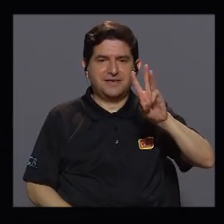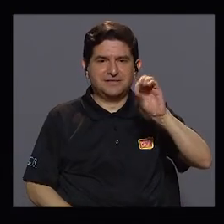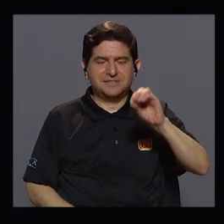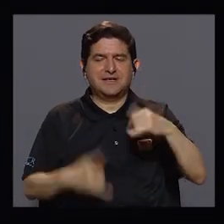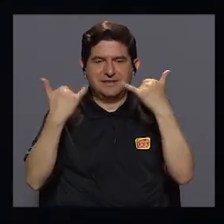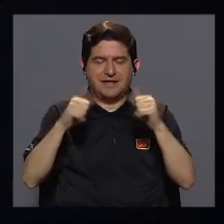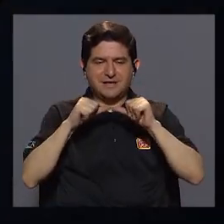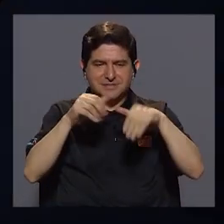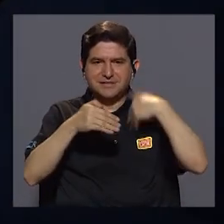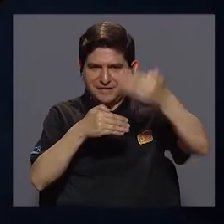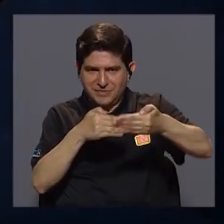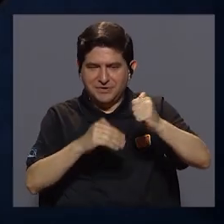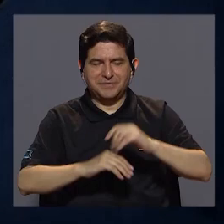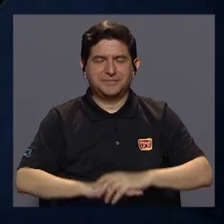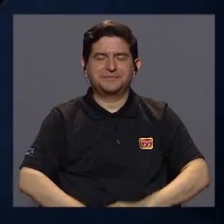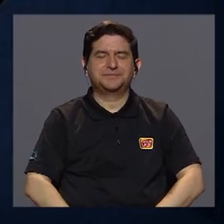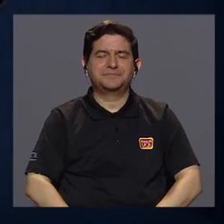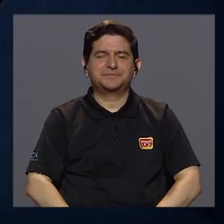Ya regresamos.